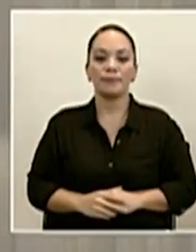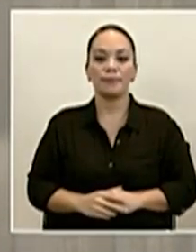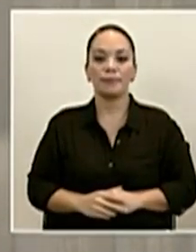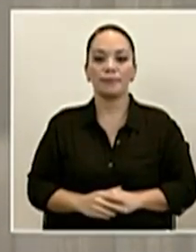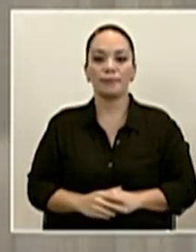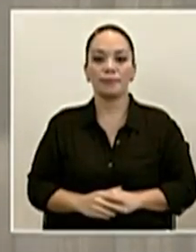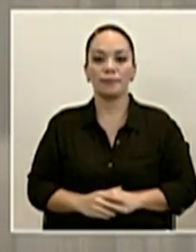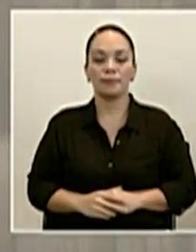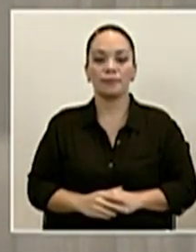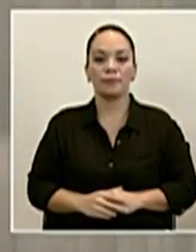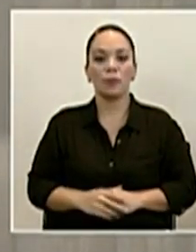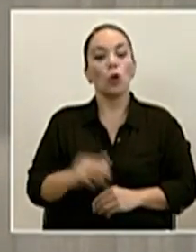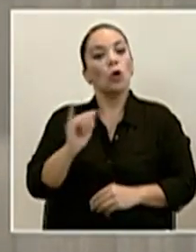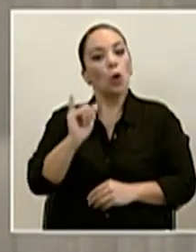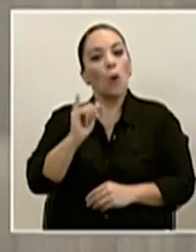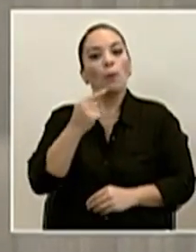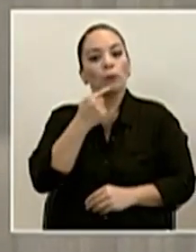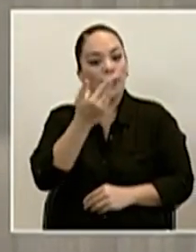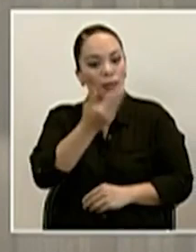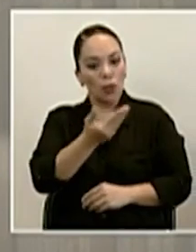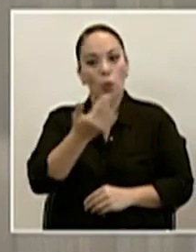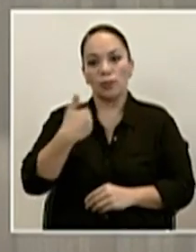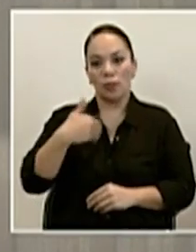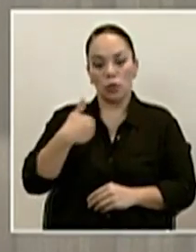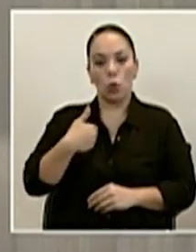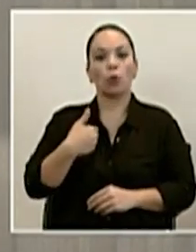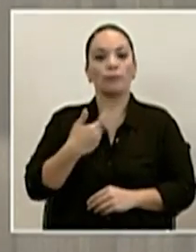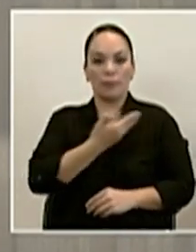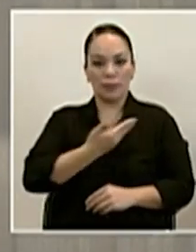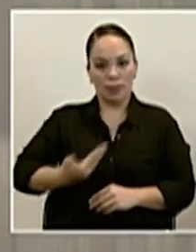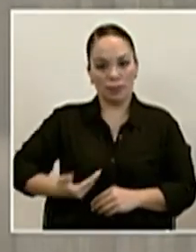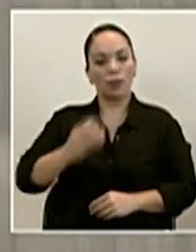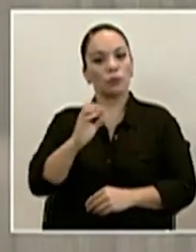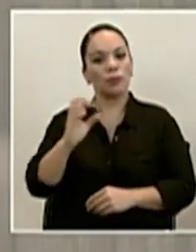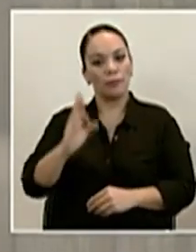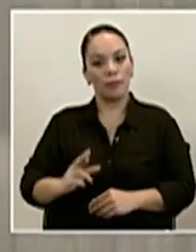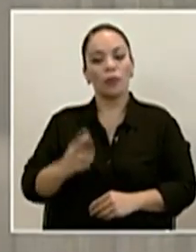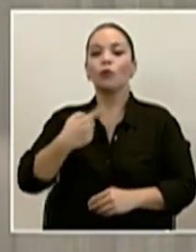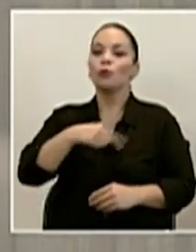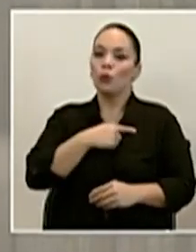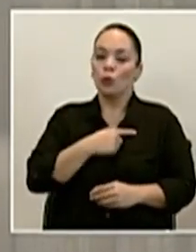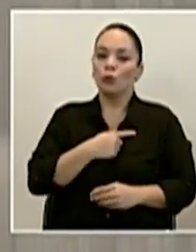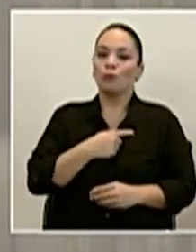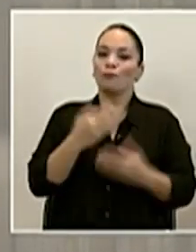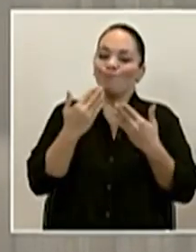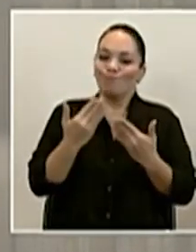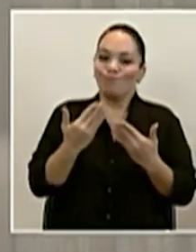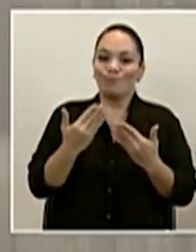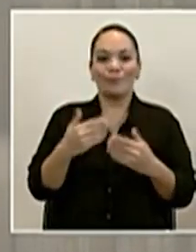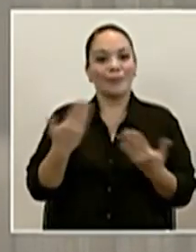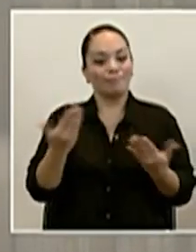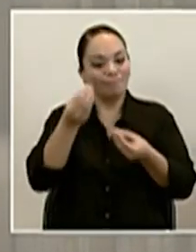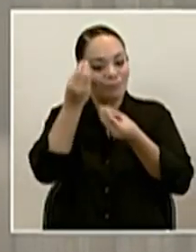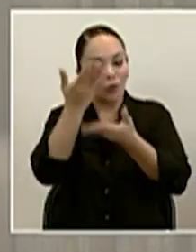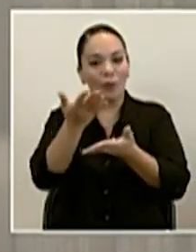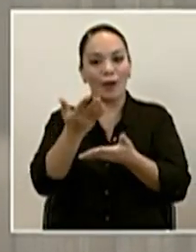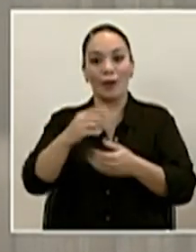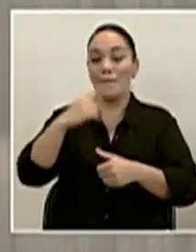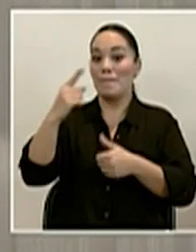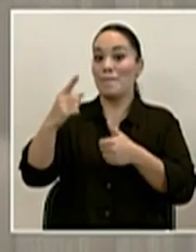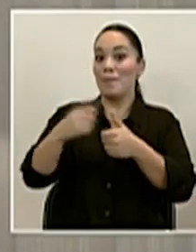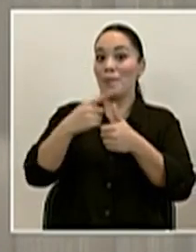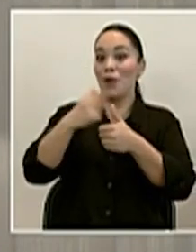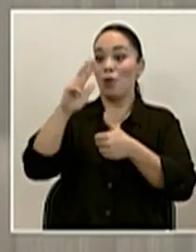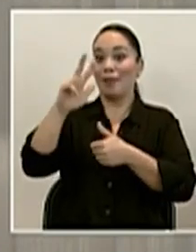Como mencionó ya el presidente de la república, tenemos el agrado de anunciar que ya el primero de tres vuelos que